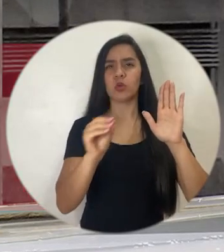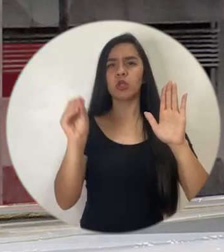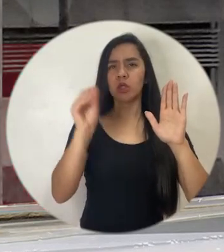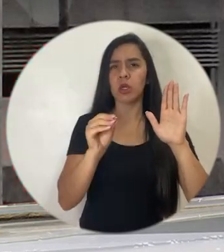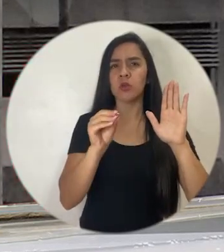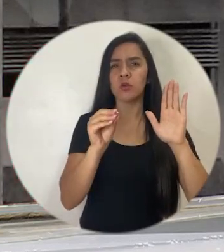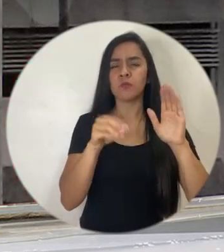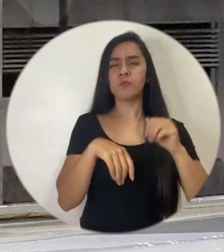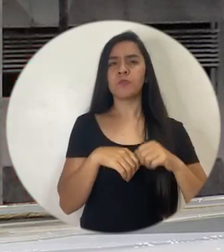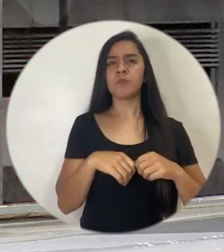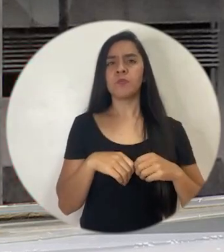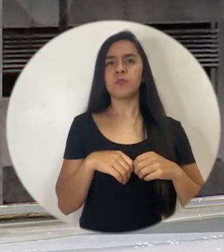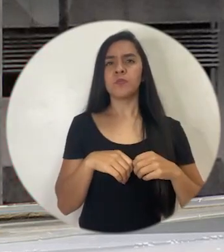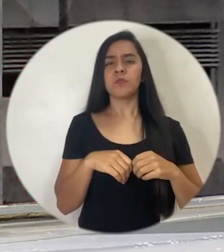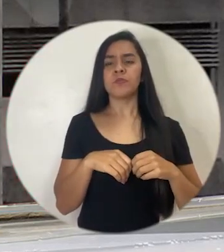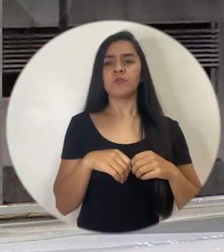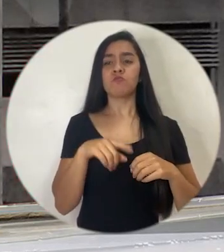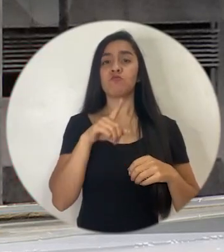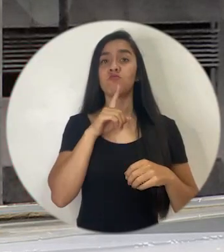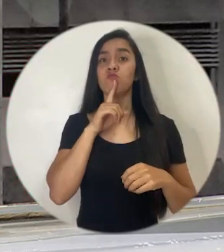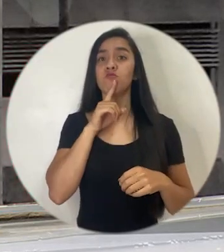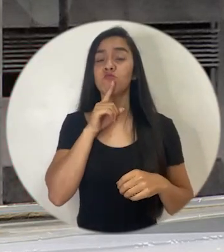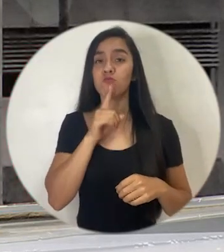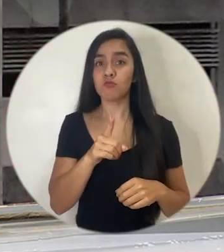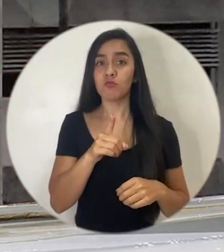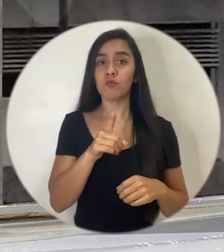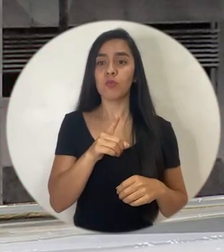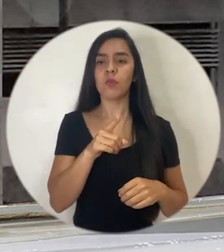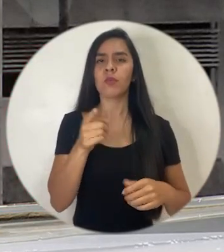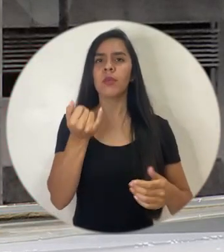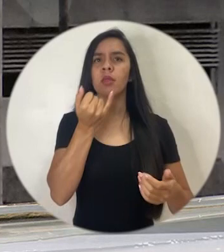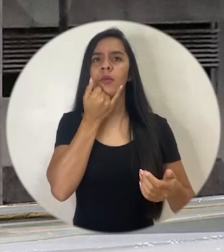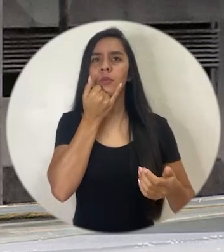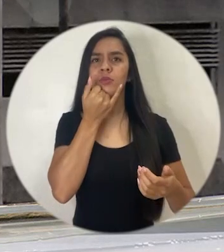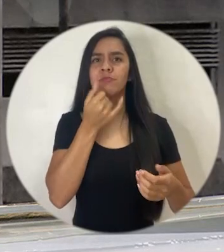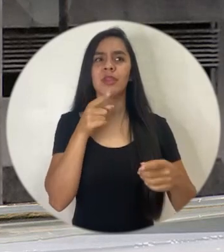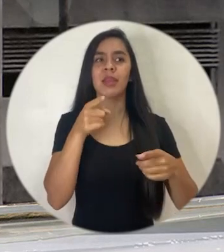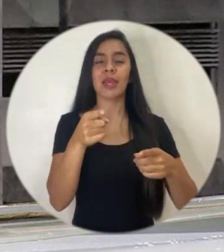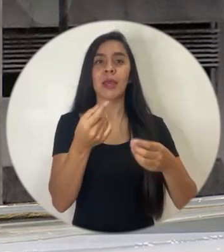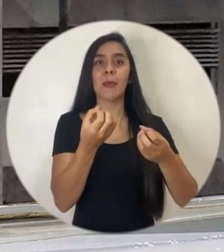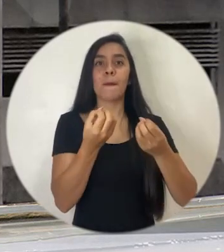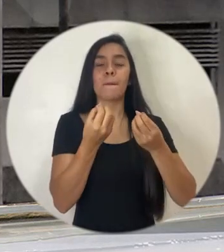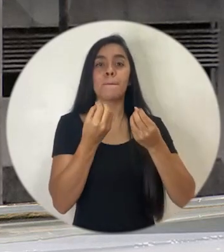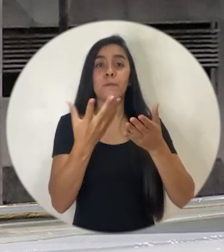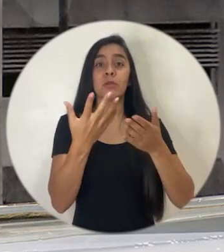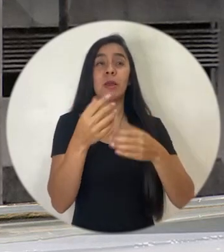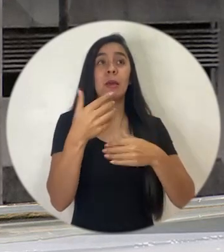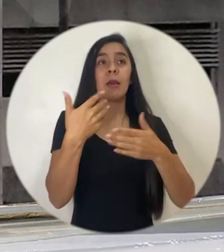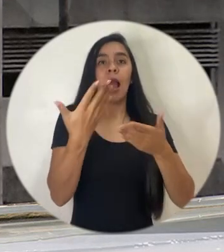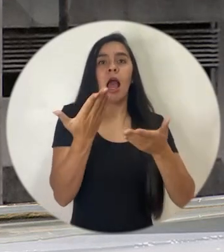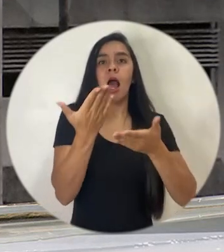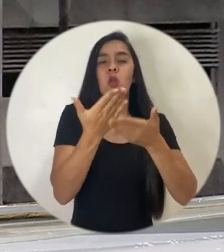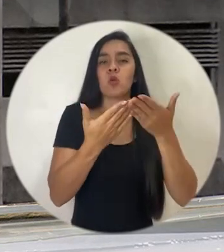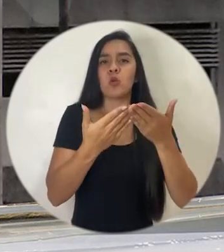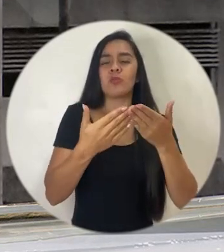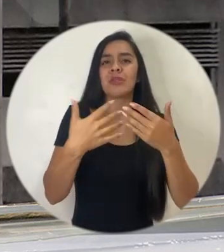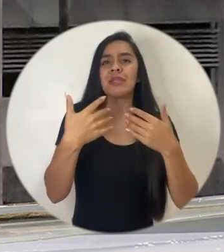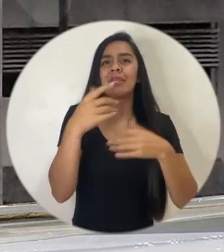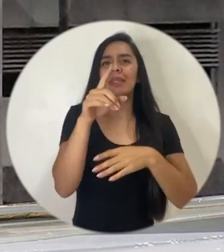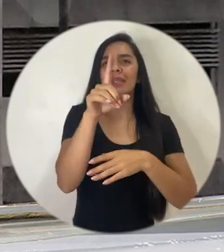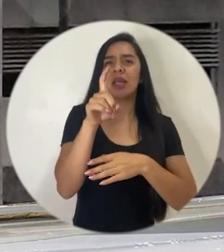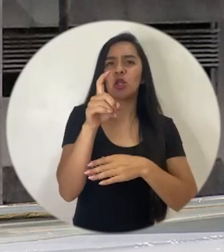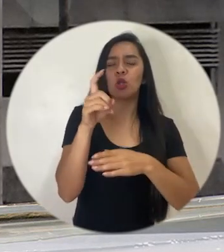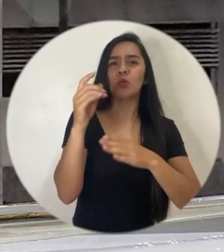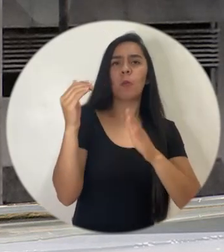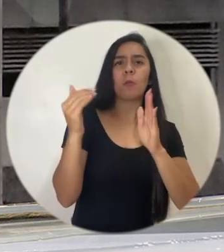34%, el efecto es que se dejaron de pagar varios cientos